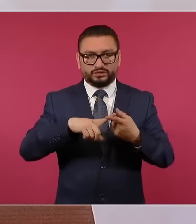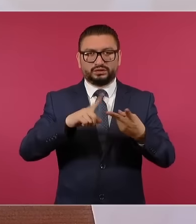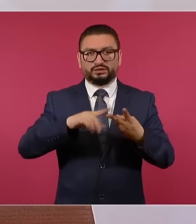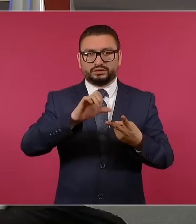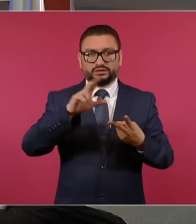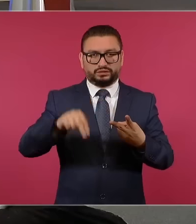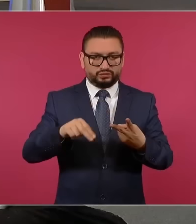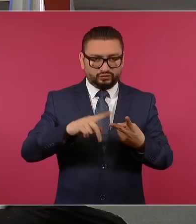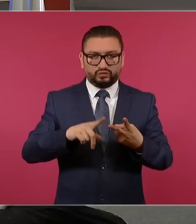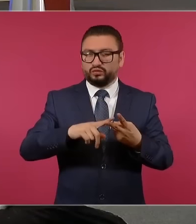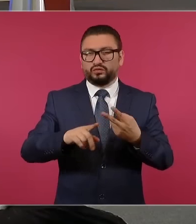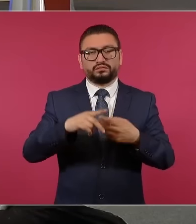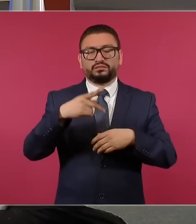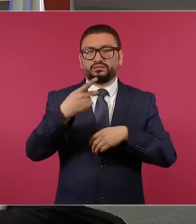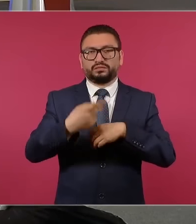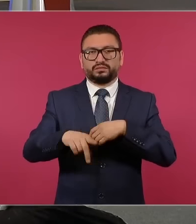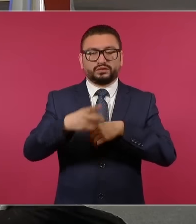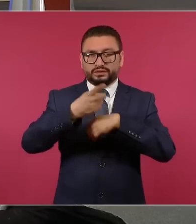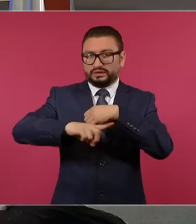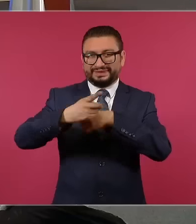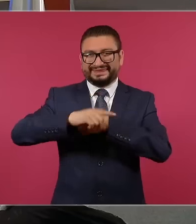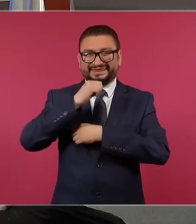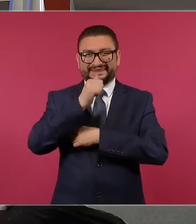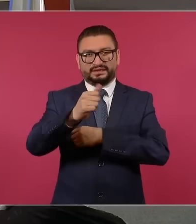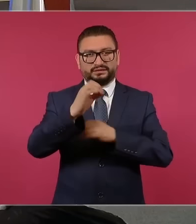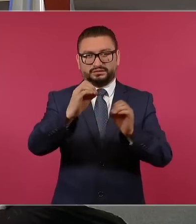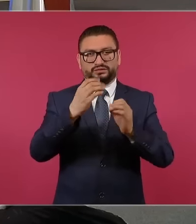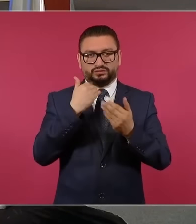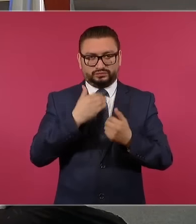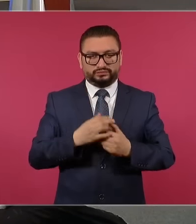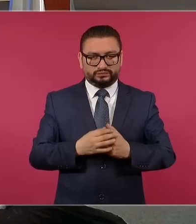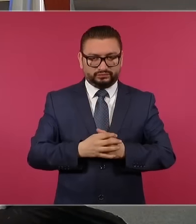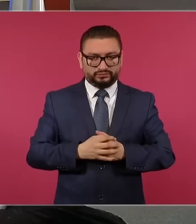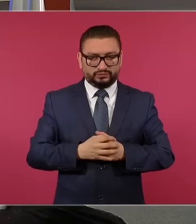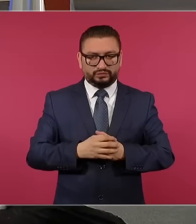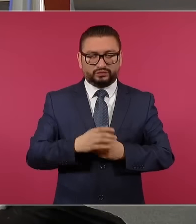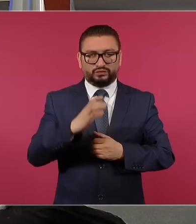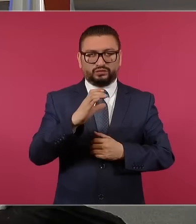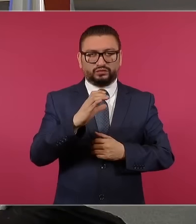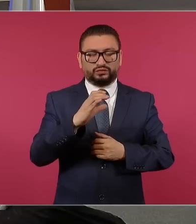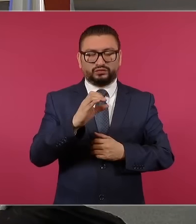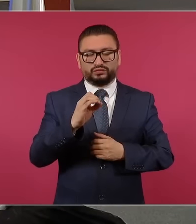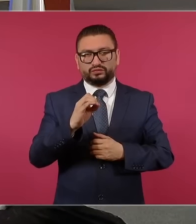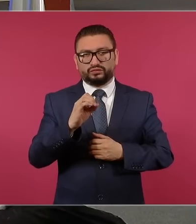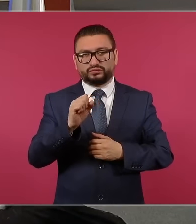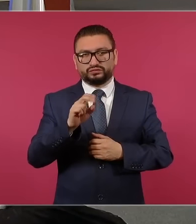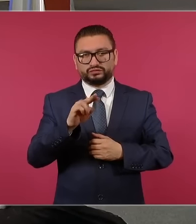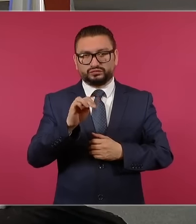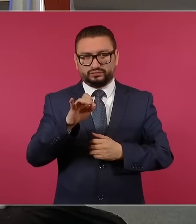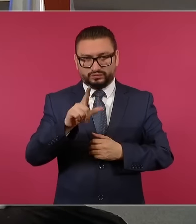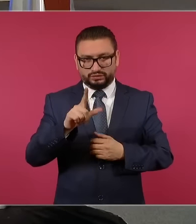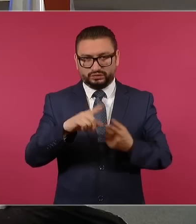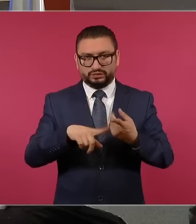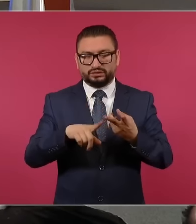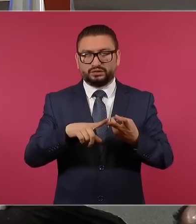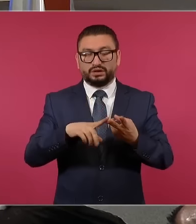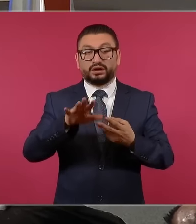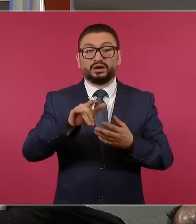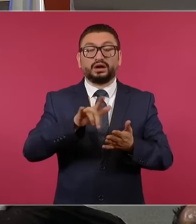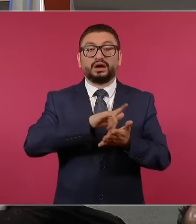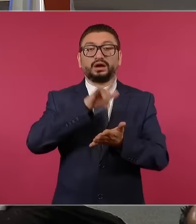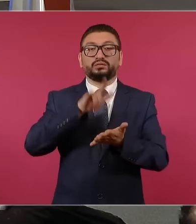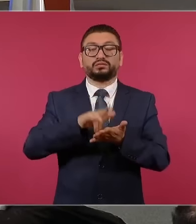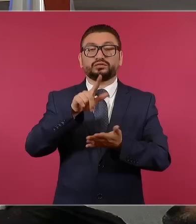sin habitaciones. Noticia. Cozumel. Los aeropuertos de